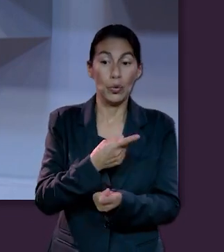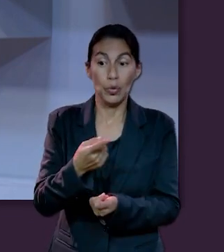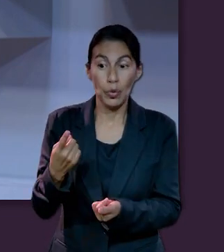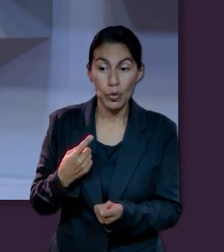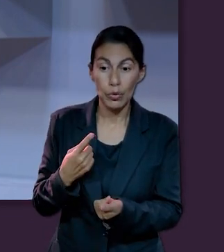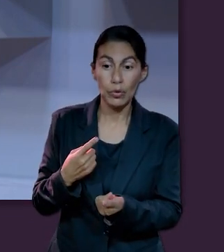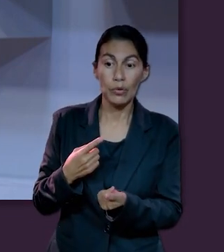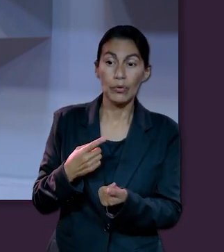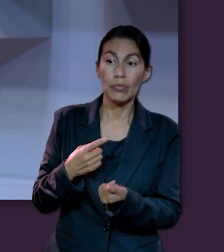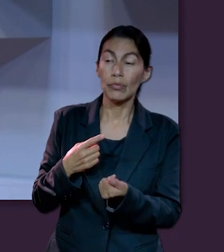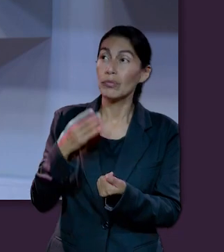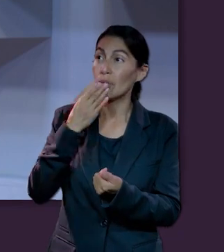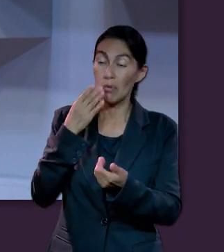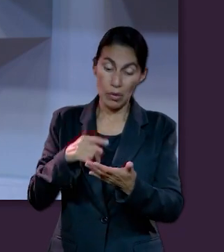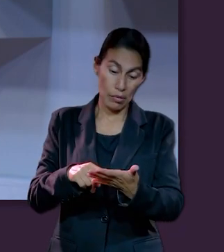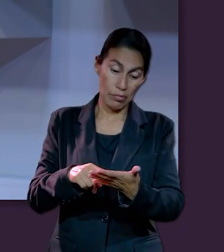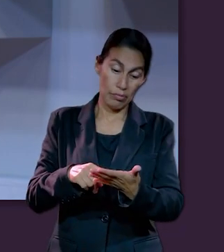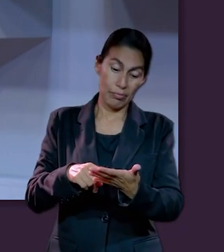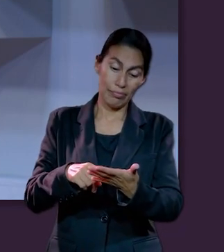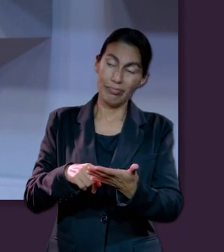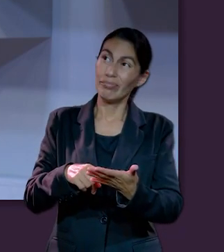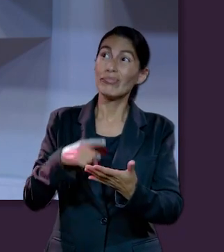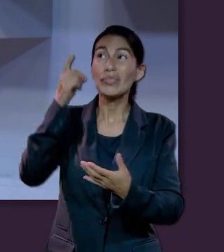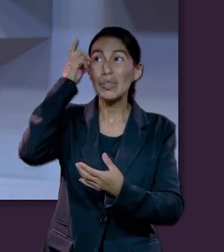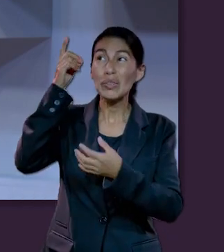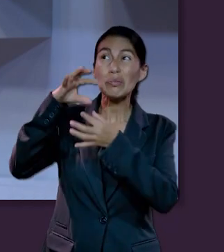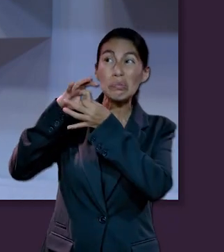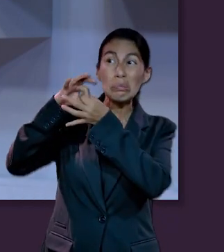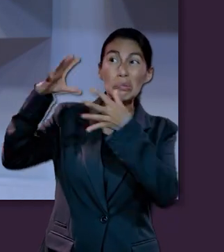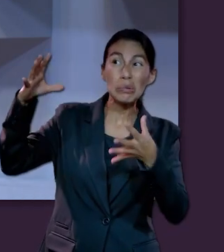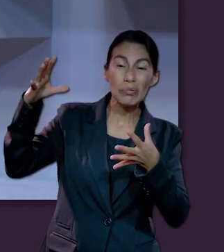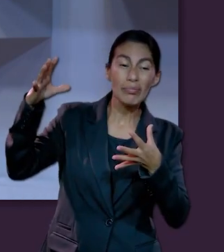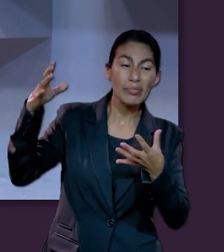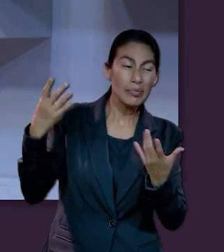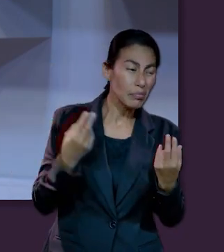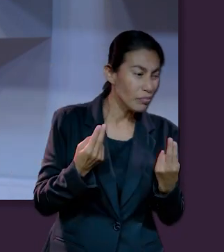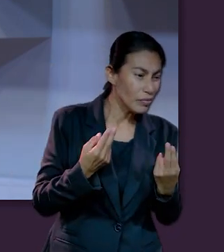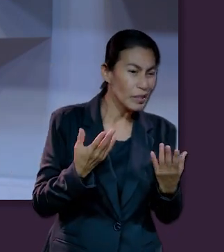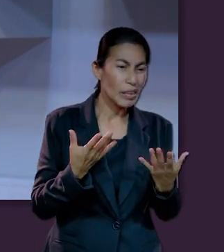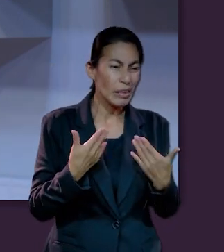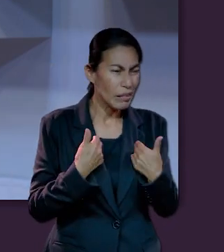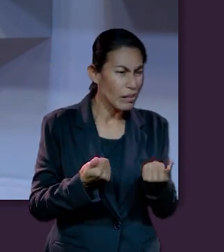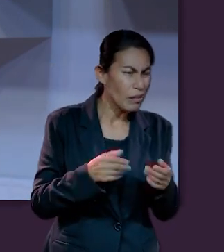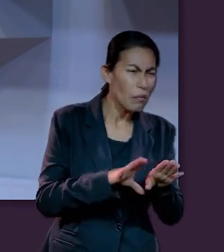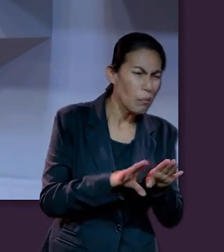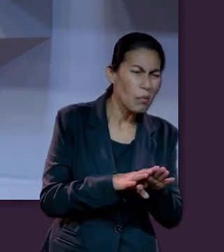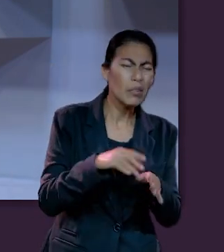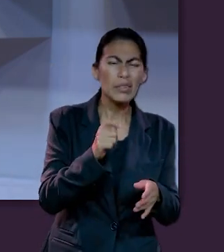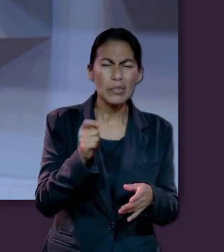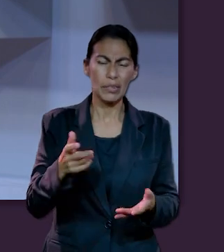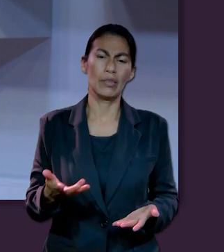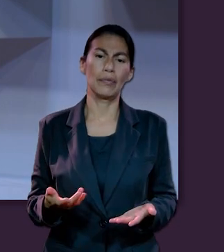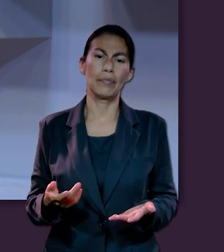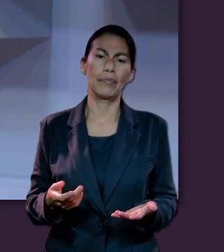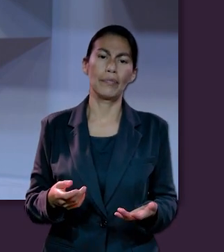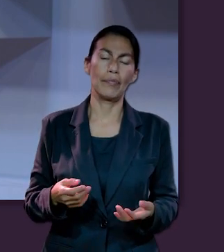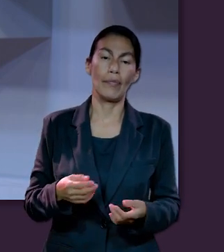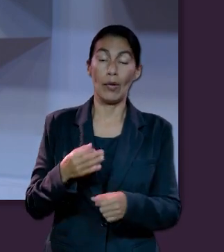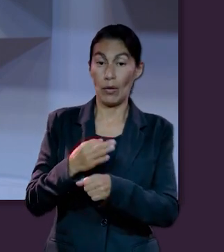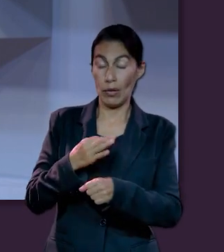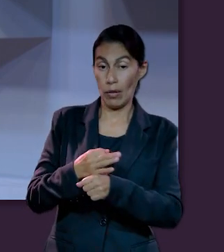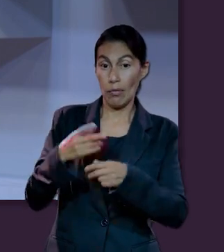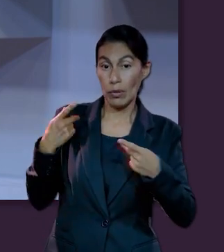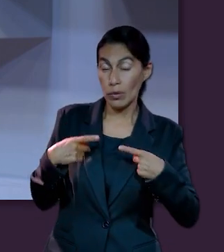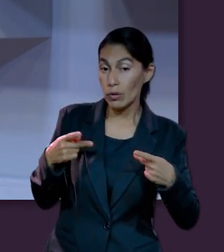cuando queremos alejarnos de los principios que dan las Sagradas Escrituras. Y lo otro que mencionabas es, todavía seguimos